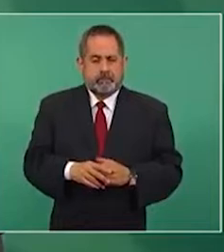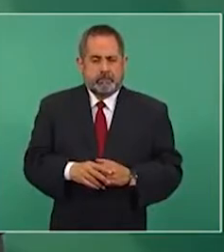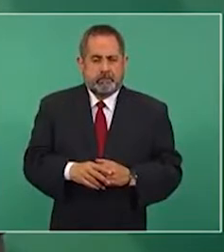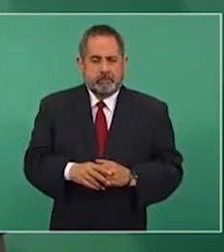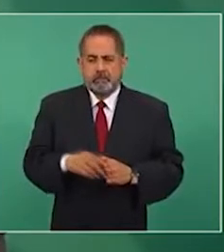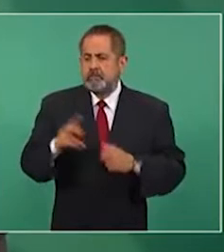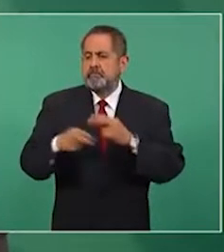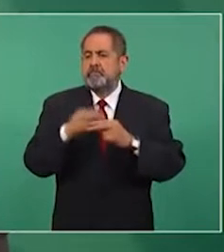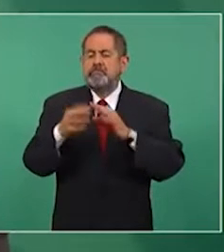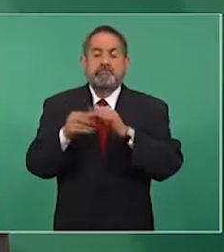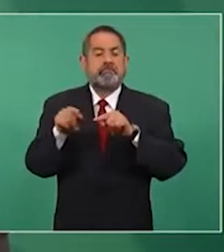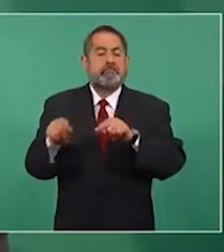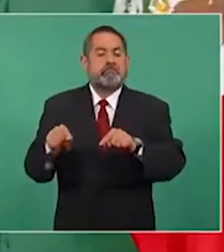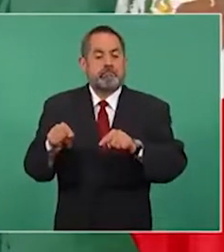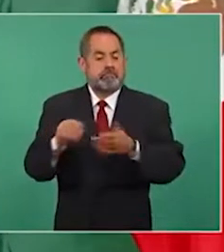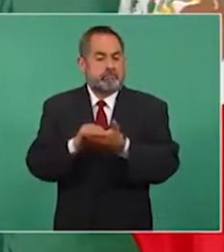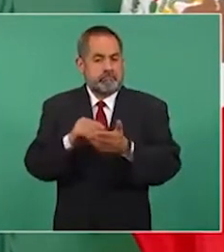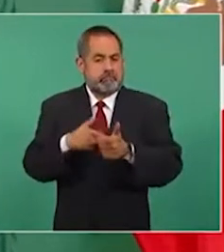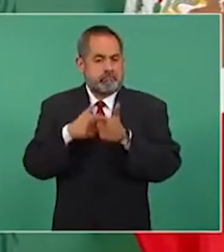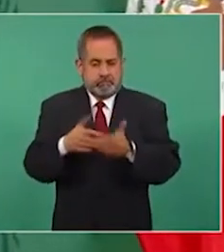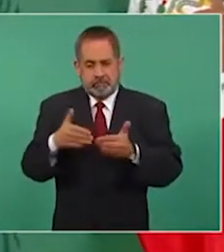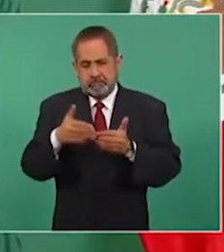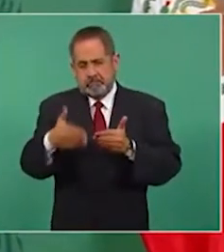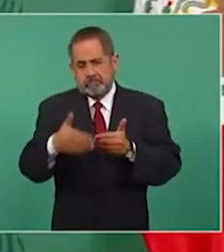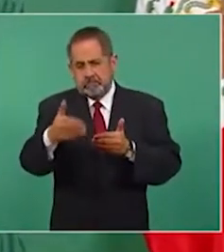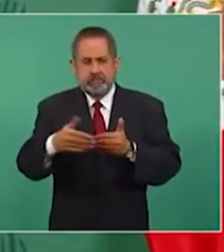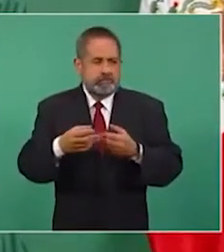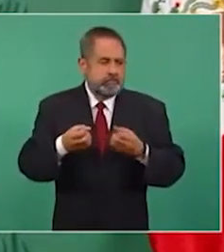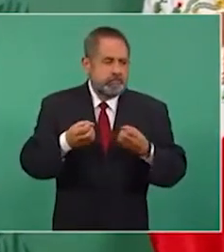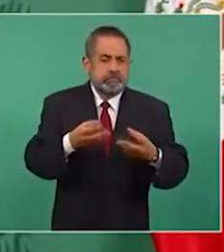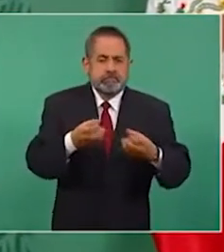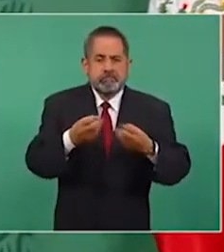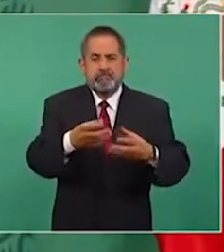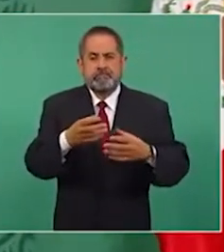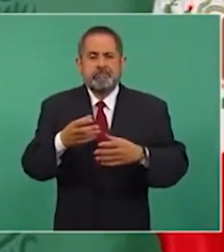van a seguirse entregando víveres.